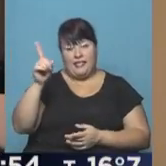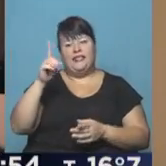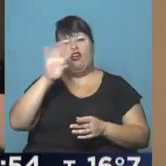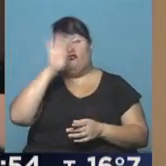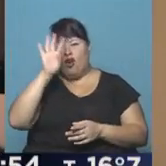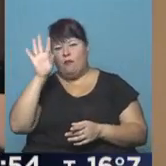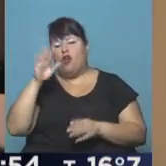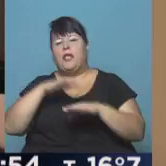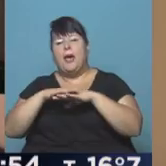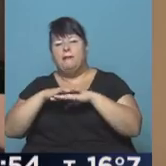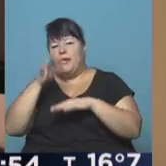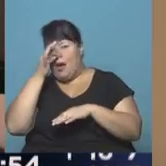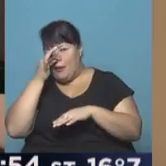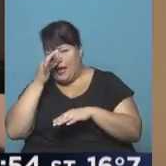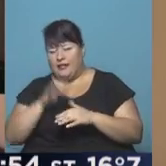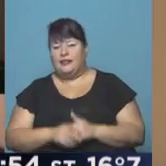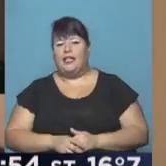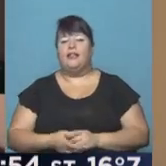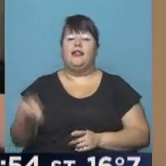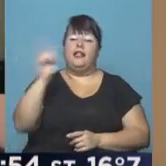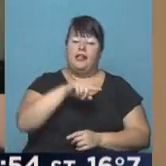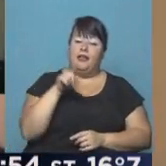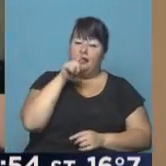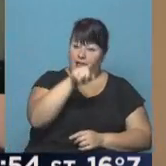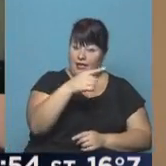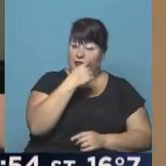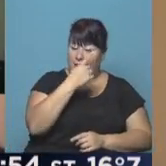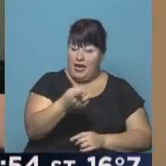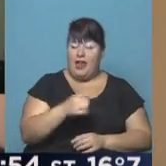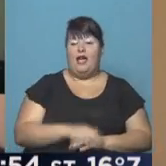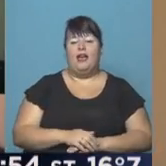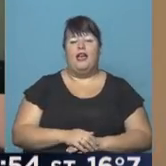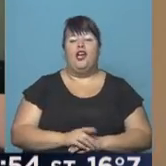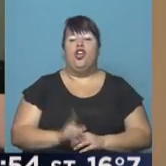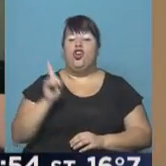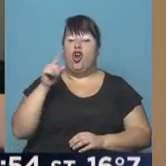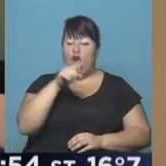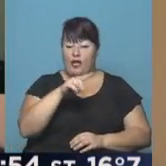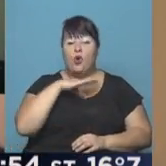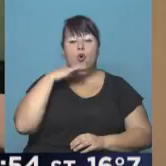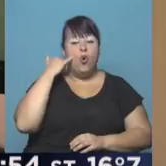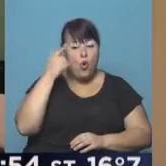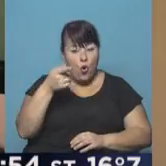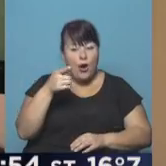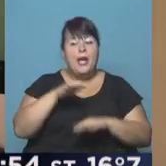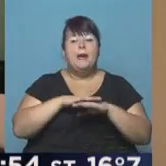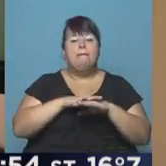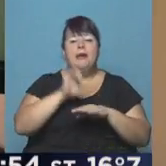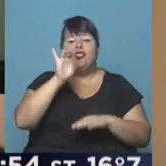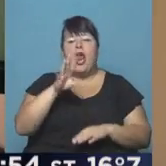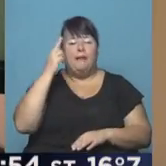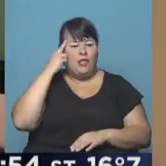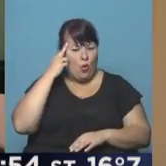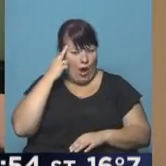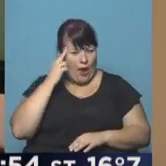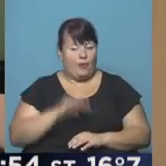Formosa con una mínima de 20, mientras que estamos viendo que aquí en el noroeste, Jujuy, la mínima es solo de 9